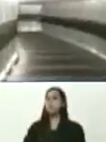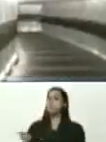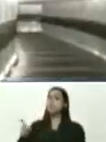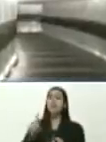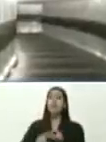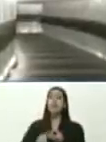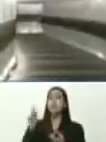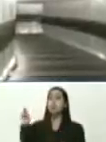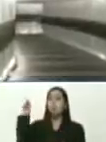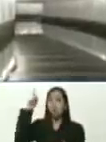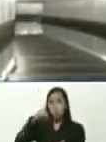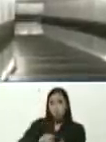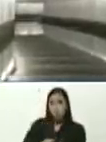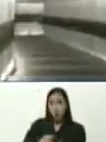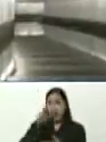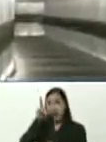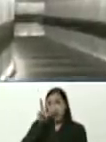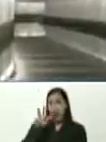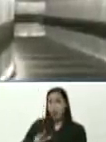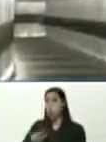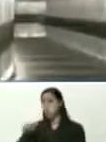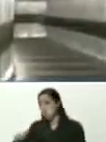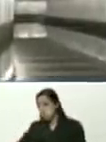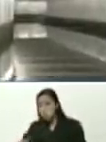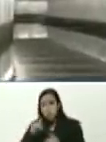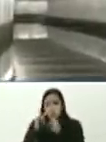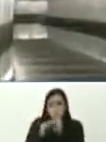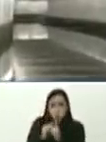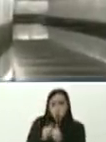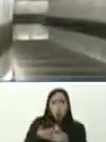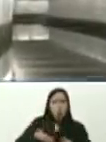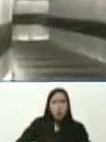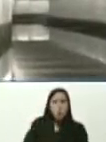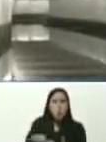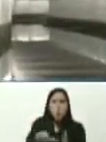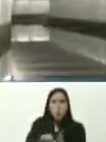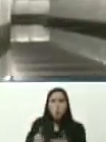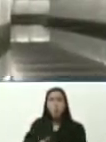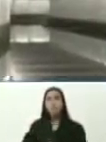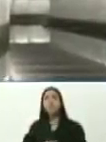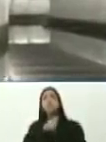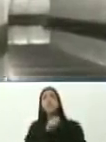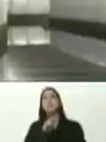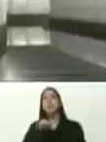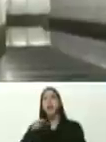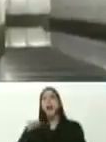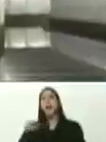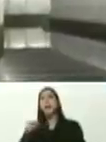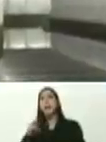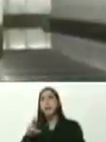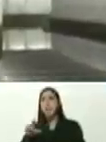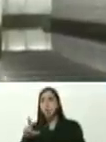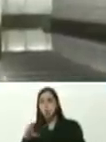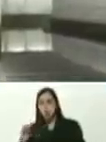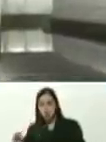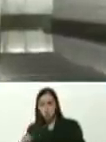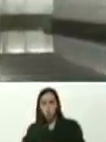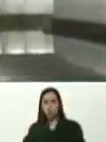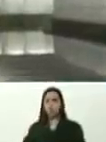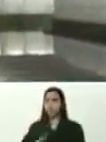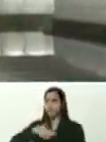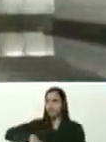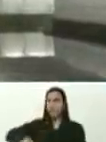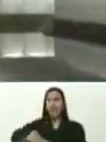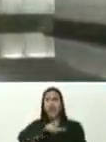vino a Caracas, tenía 3 años Silita, ¿dónde nació Silia? En Tinaquillo, la puerta del llano